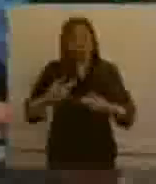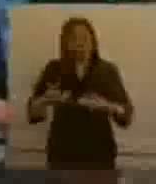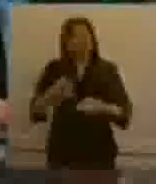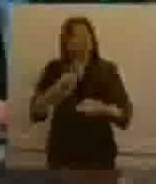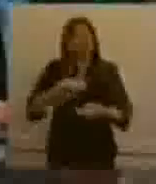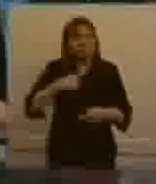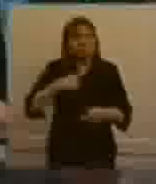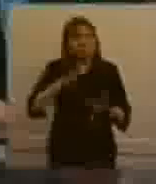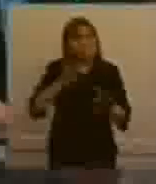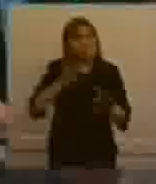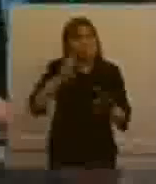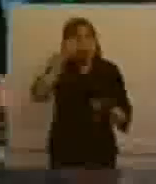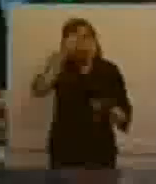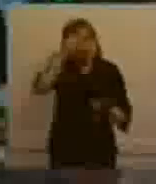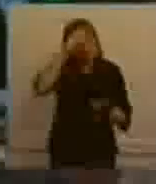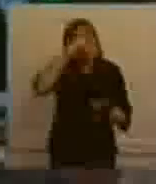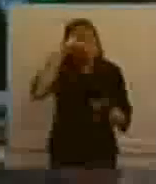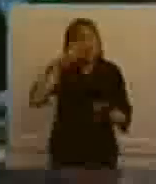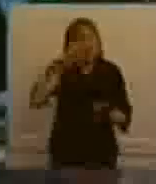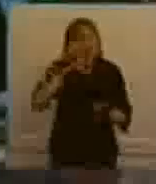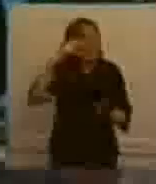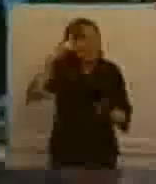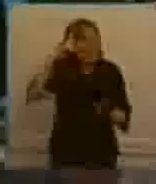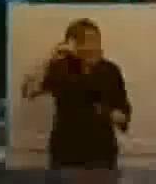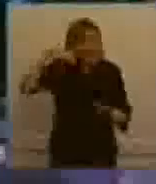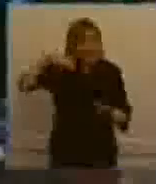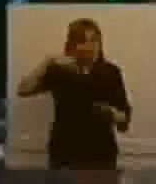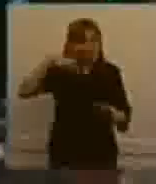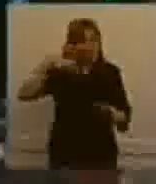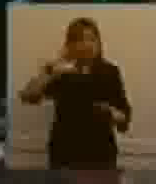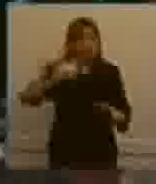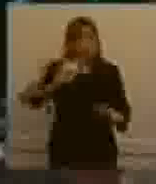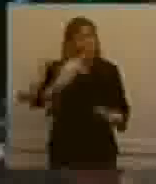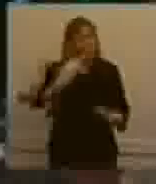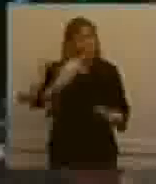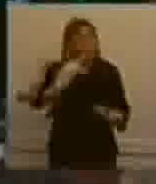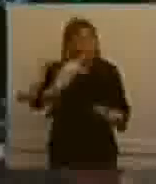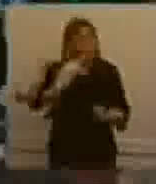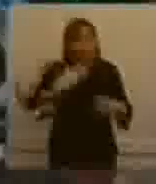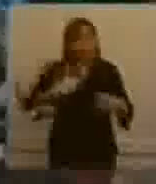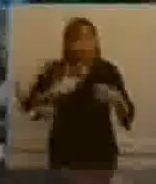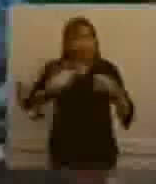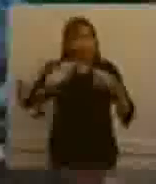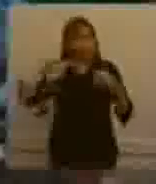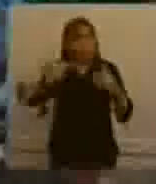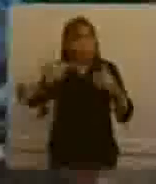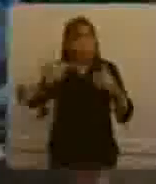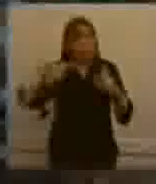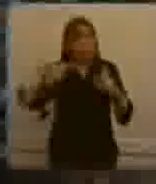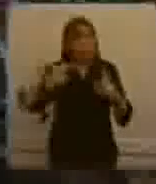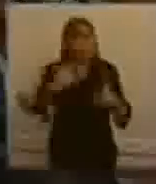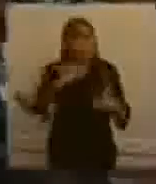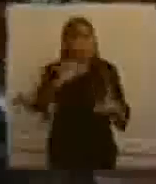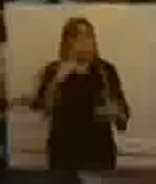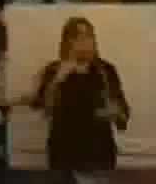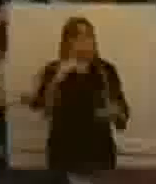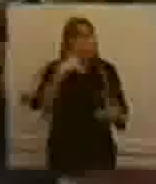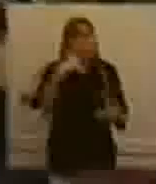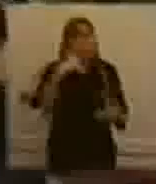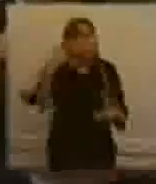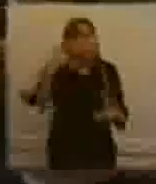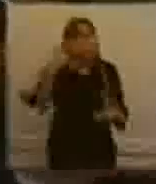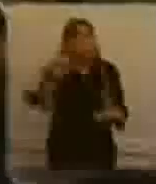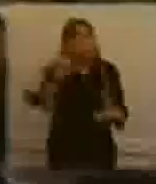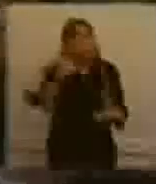de aproximadamente 12.000 REPROs, en este caso van a ser REPROs, por mil pesos,